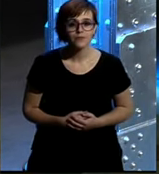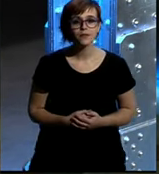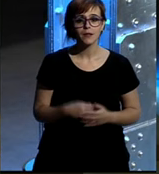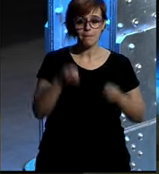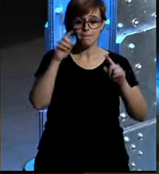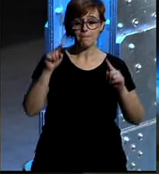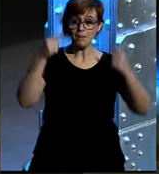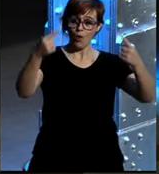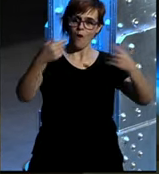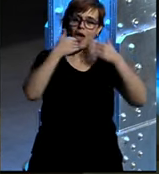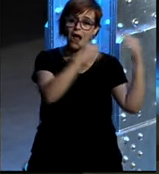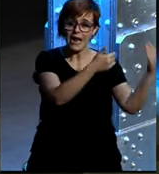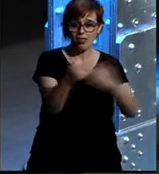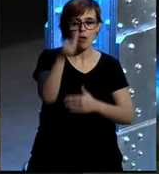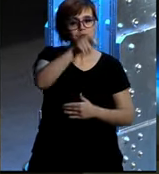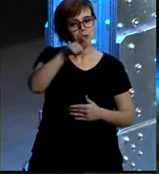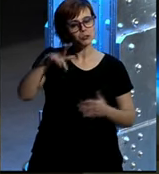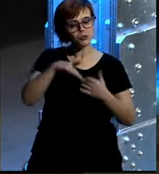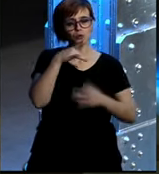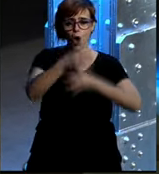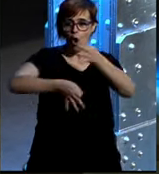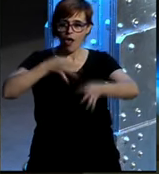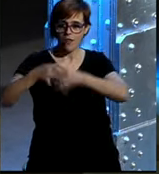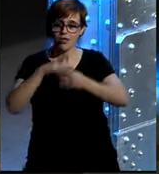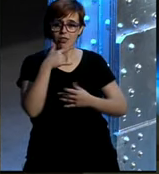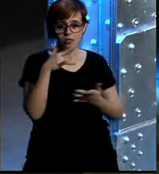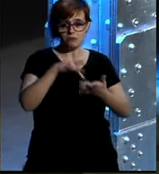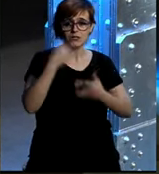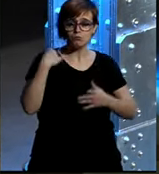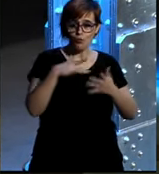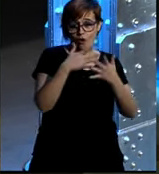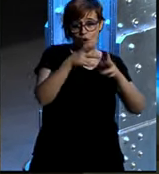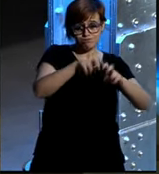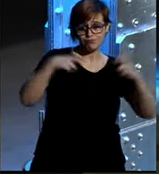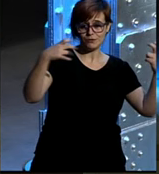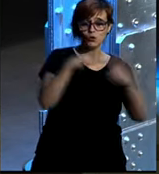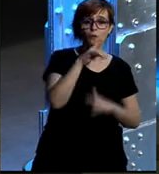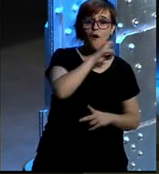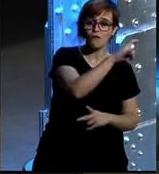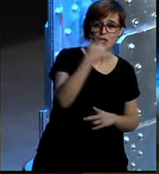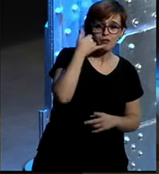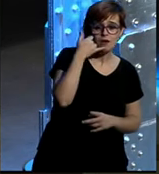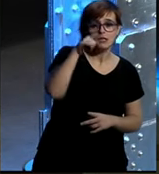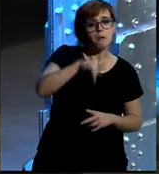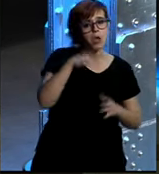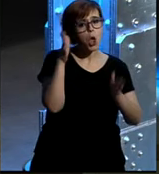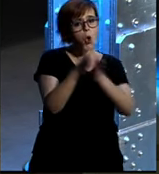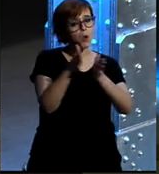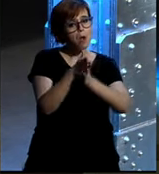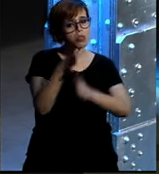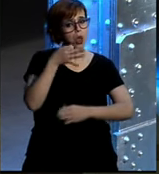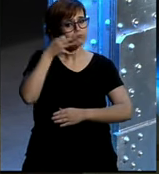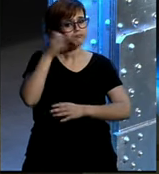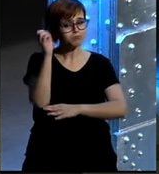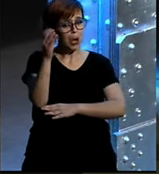muchísimas gracias a los anfitriones de este evento tanto a la fundación telefónica como al resto de ponentes y personas que han